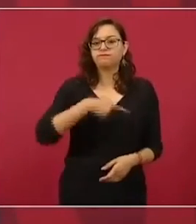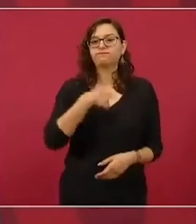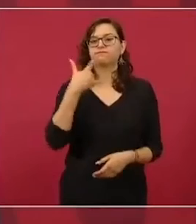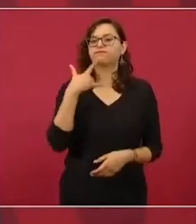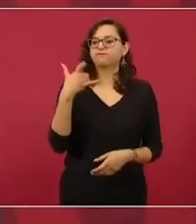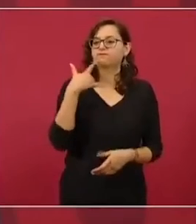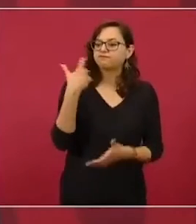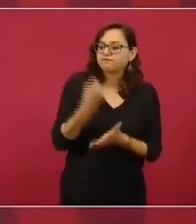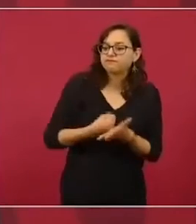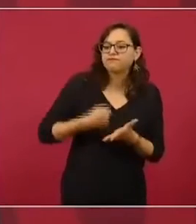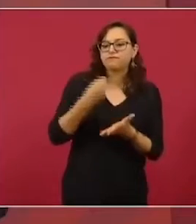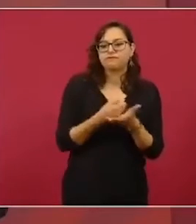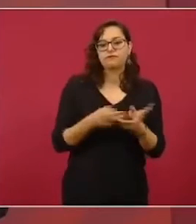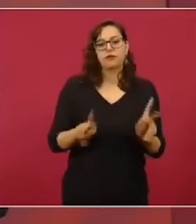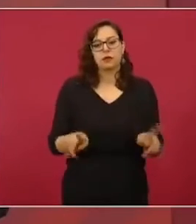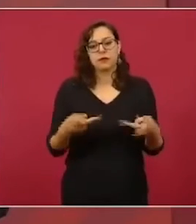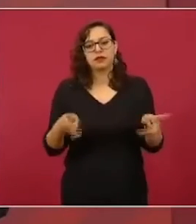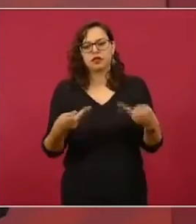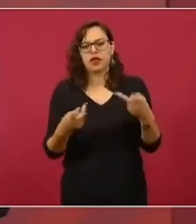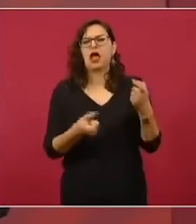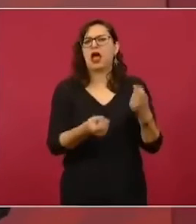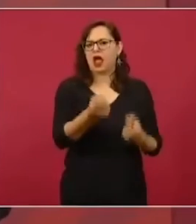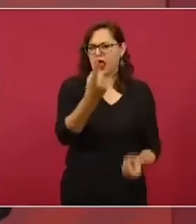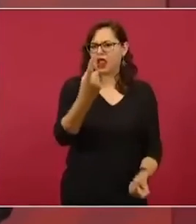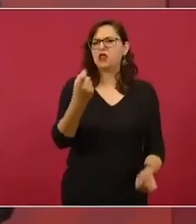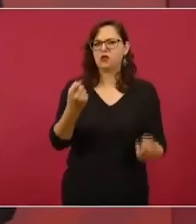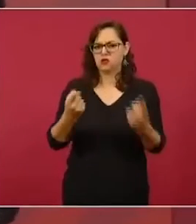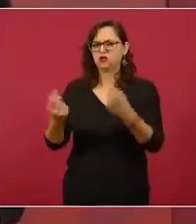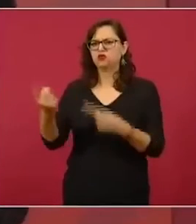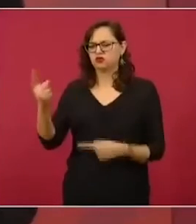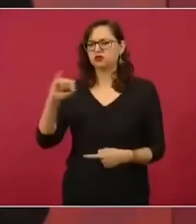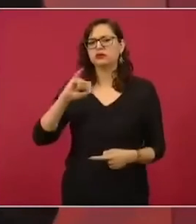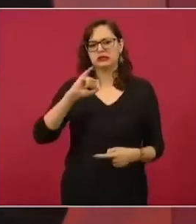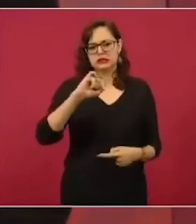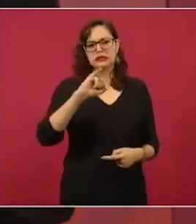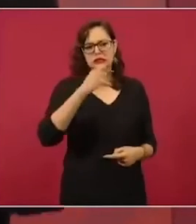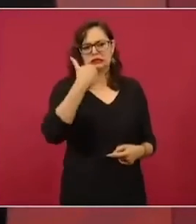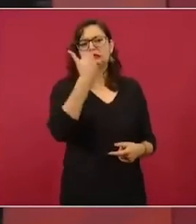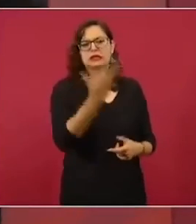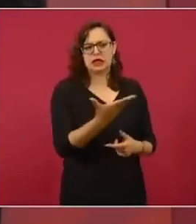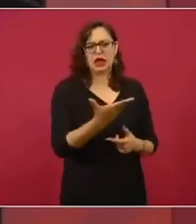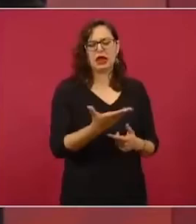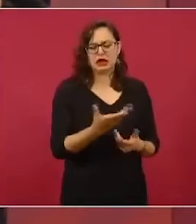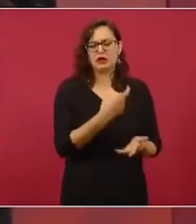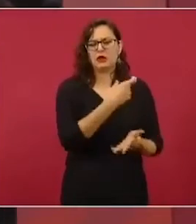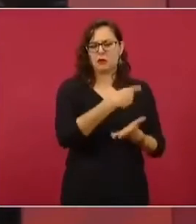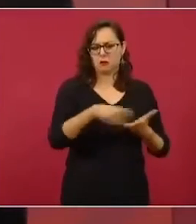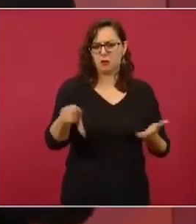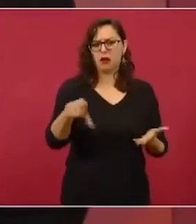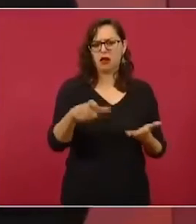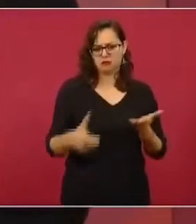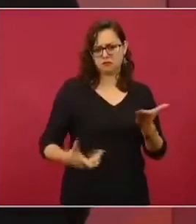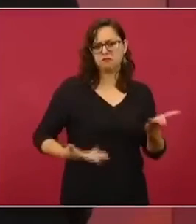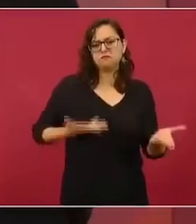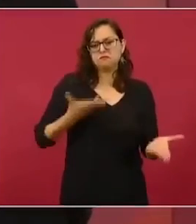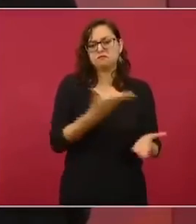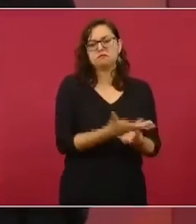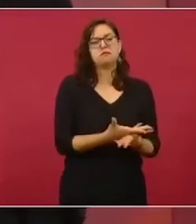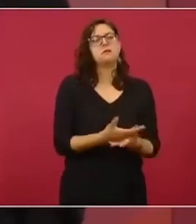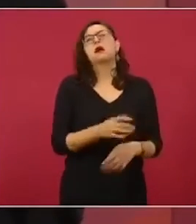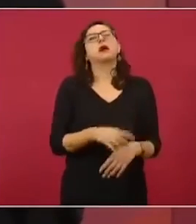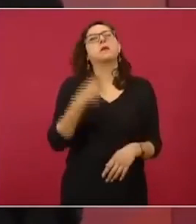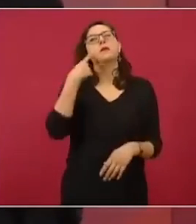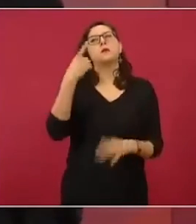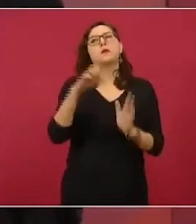de empresas que quieren intercambiar, la última empresa,